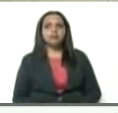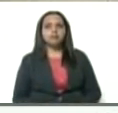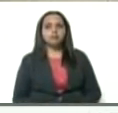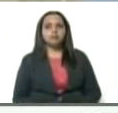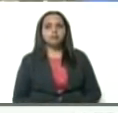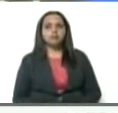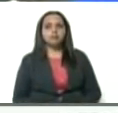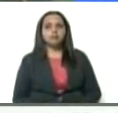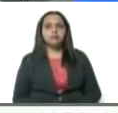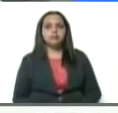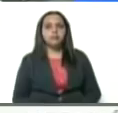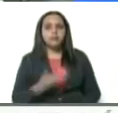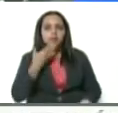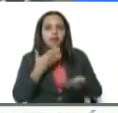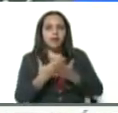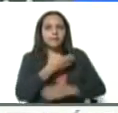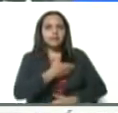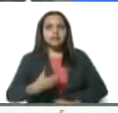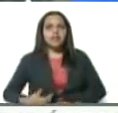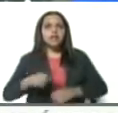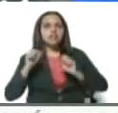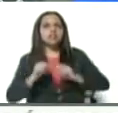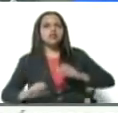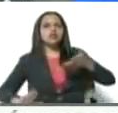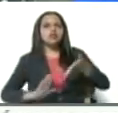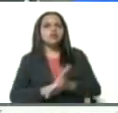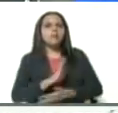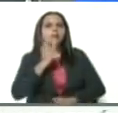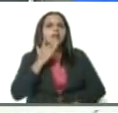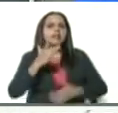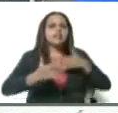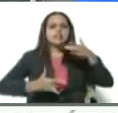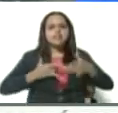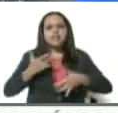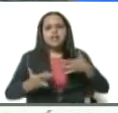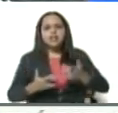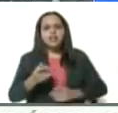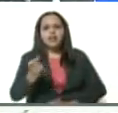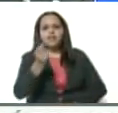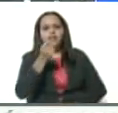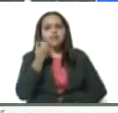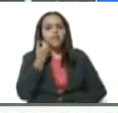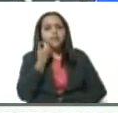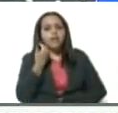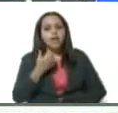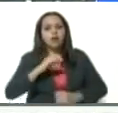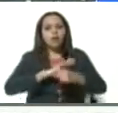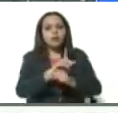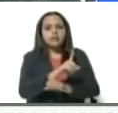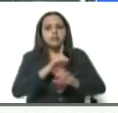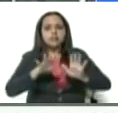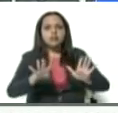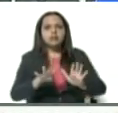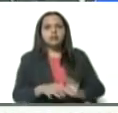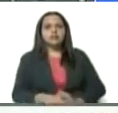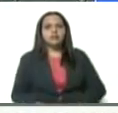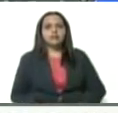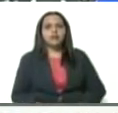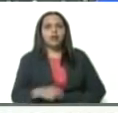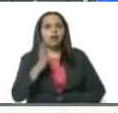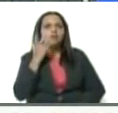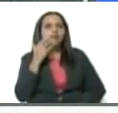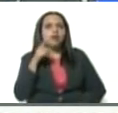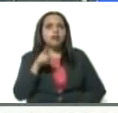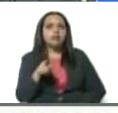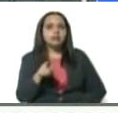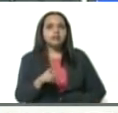Gracias, presidente. Sí tiene que ver justamente con los síntomas de la enfermedad del COVID-19. Fíjese que aquí,